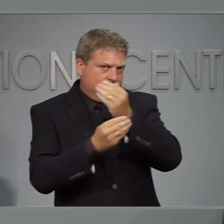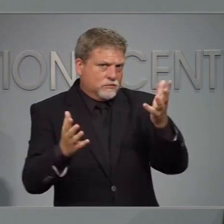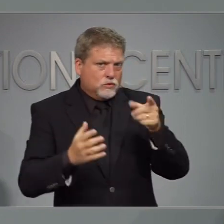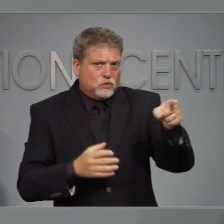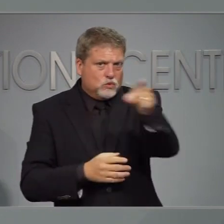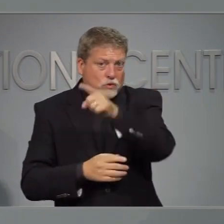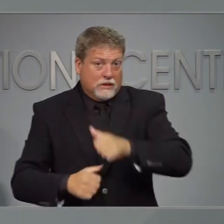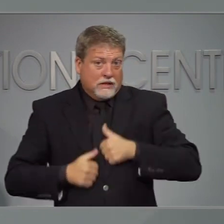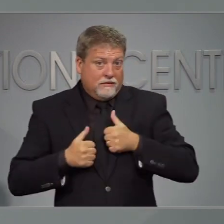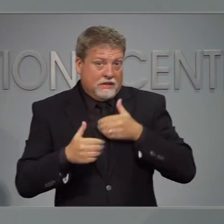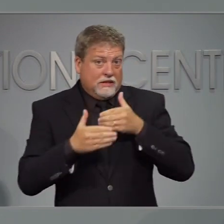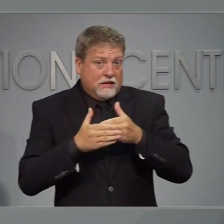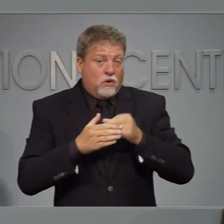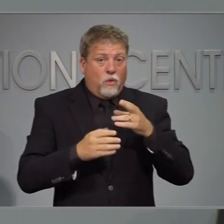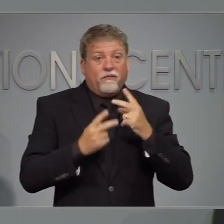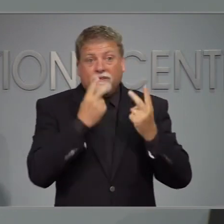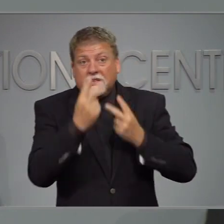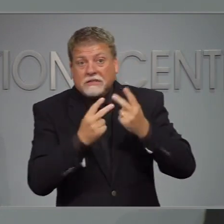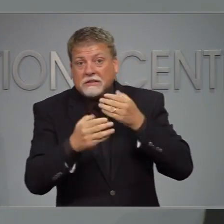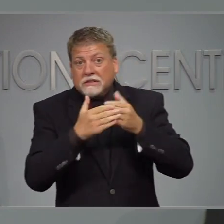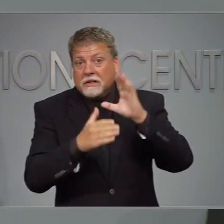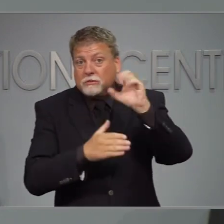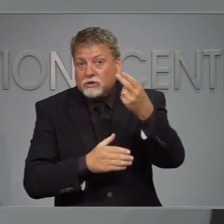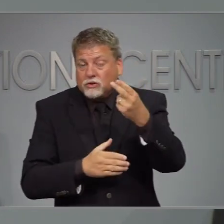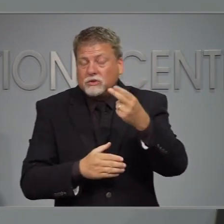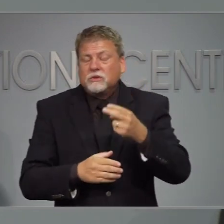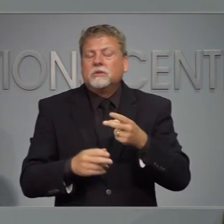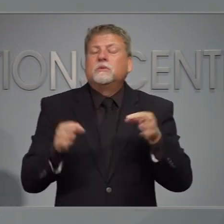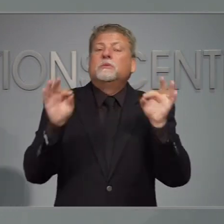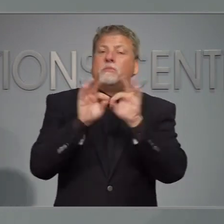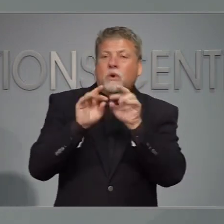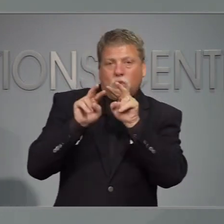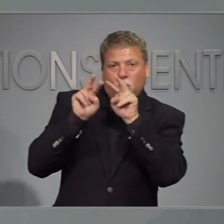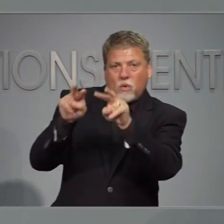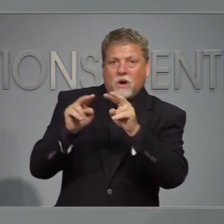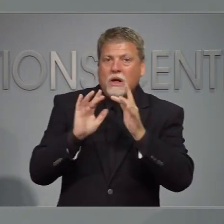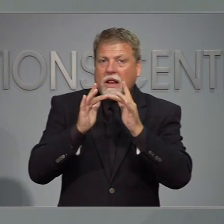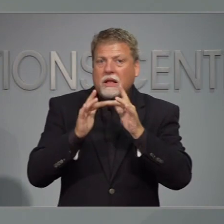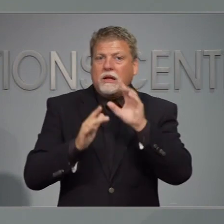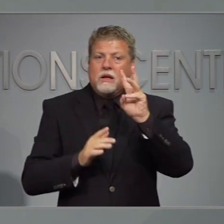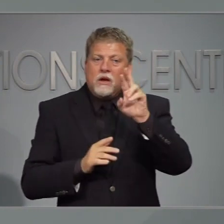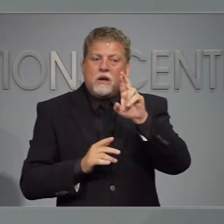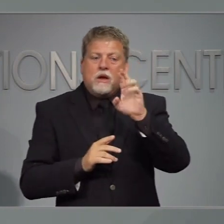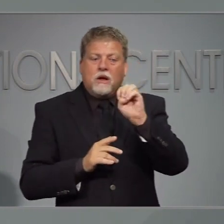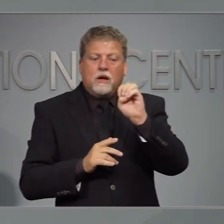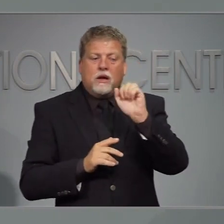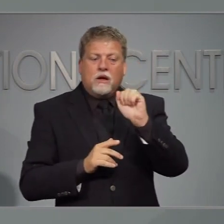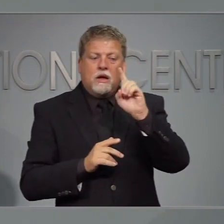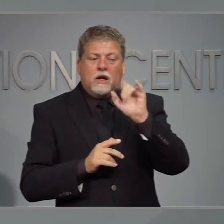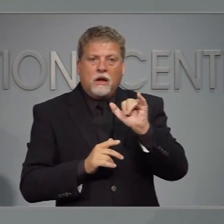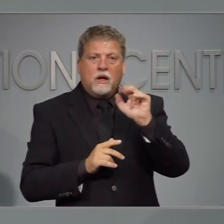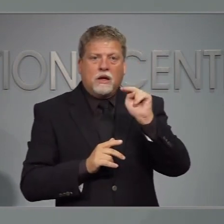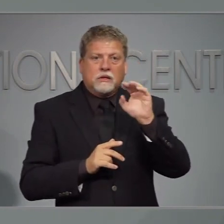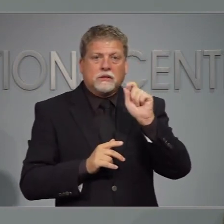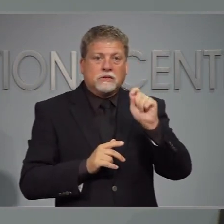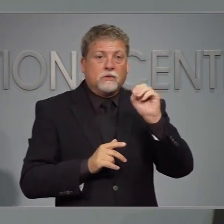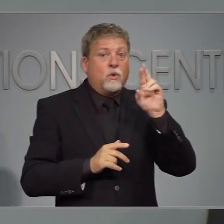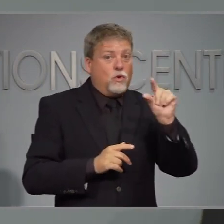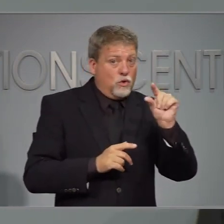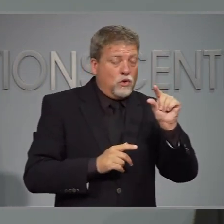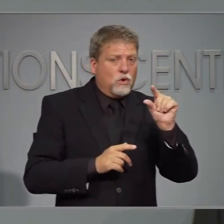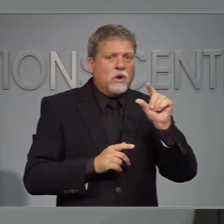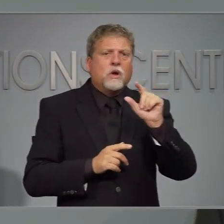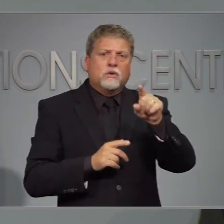zona costera por favor estén pendientes de toda la información de la tormenta en Eri y red y en ese punto org y